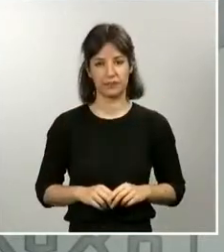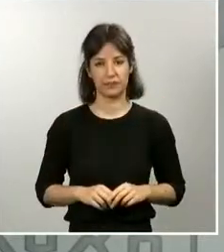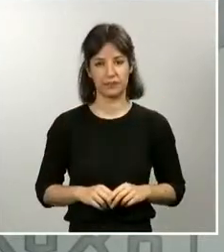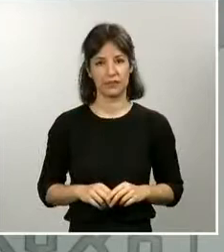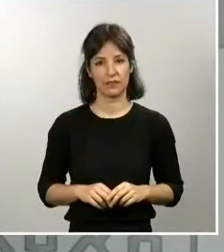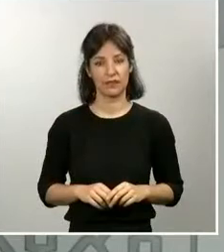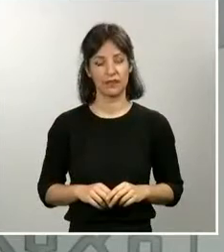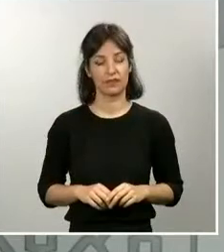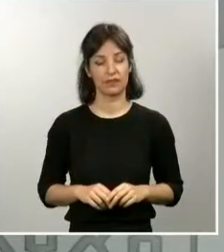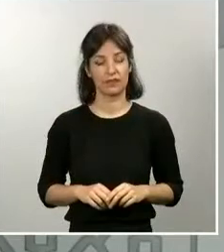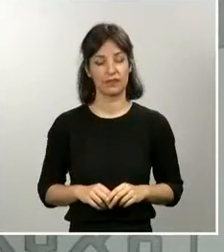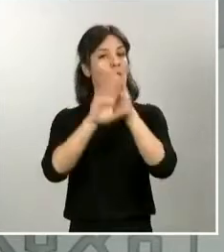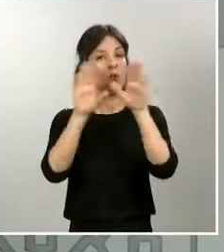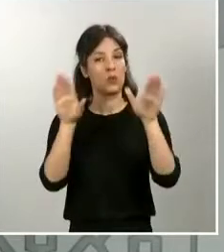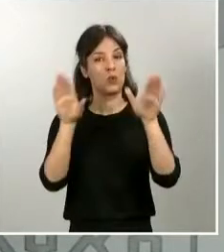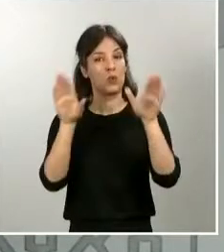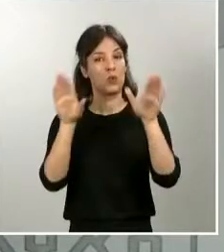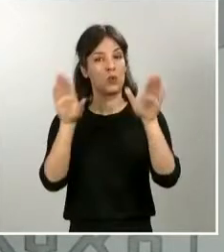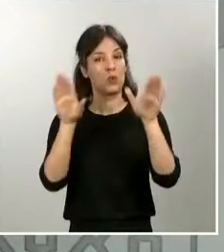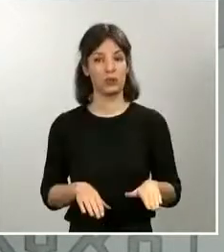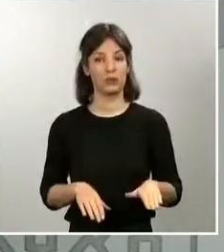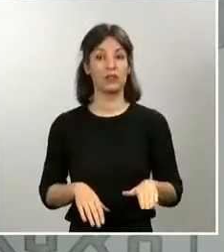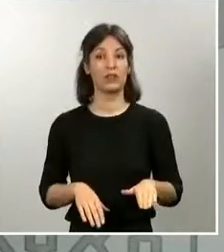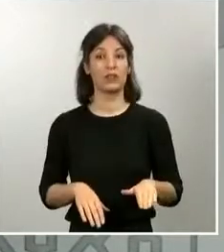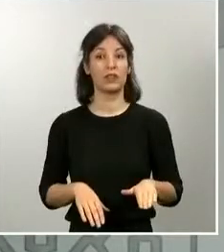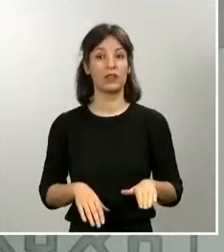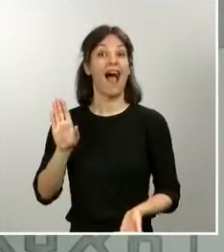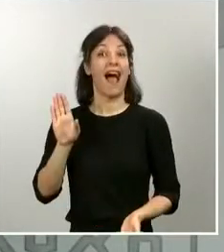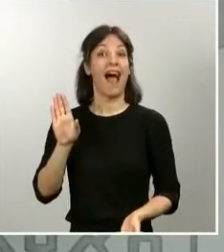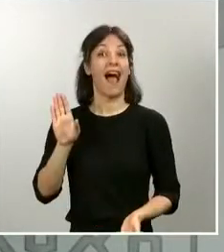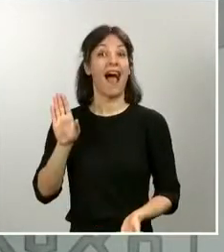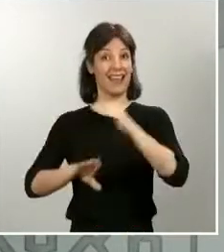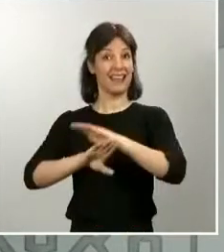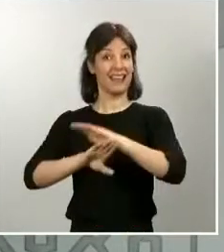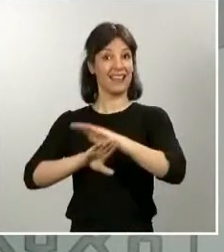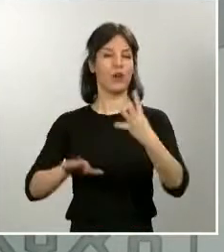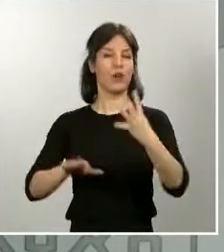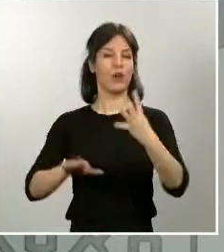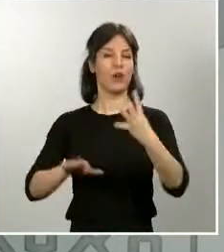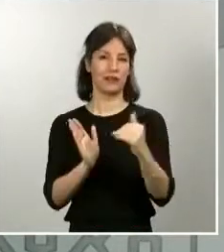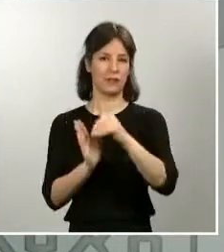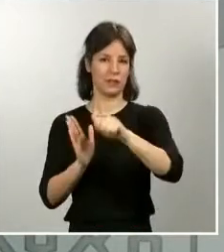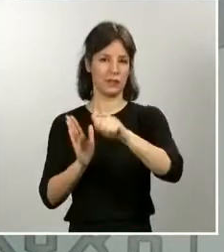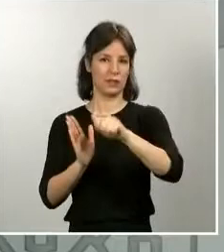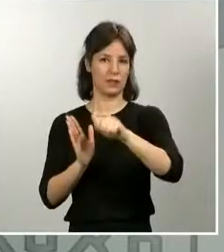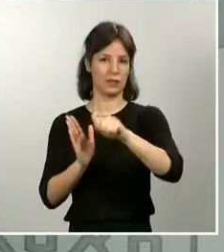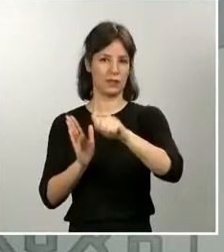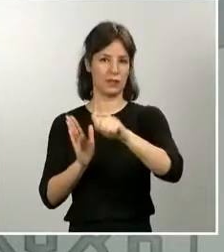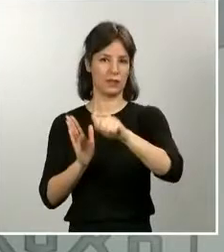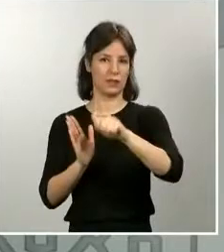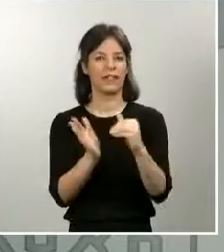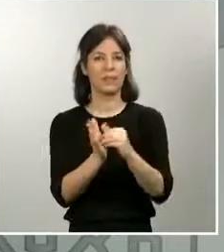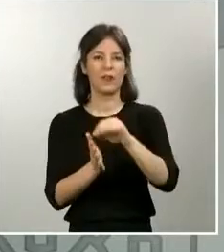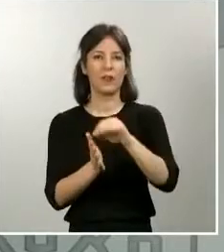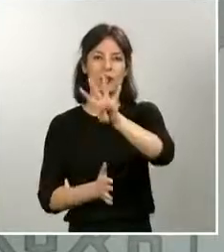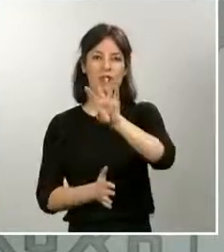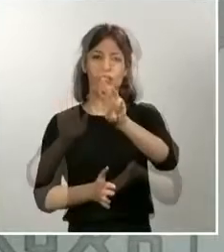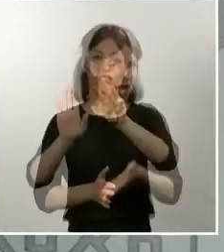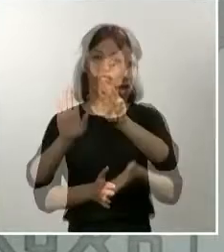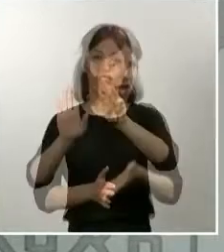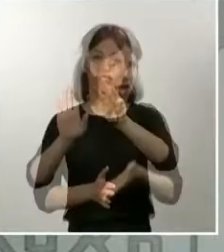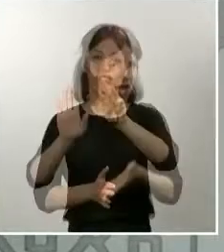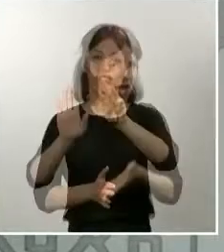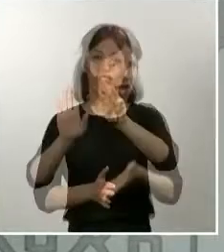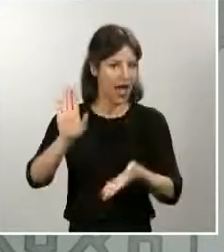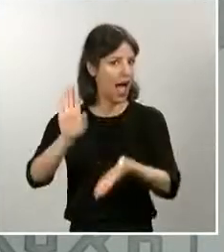que más de 40.000 personas han sido ya dadas de alta, 40.437 y esto supone ya casi un